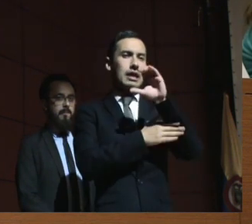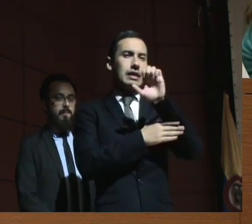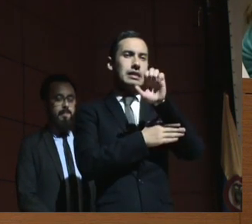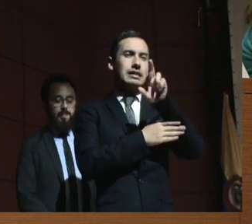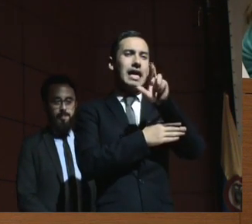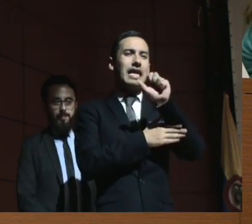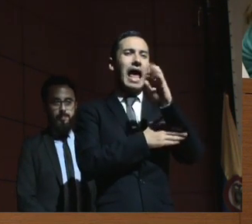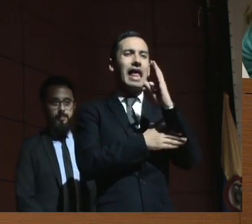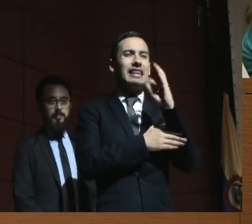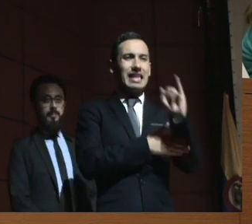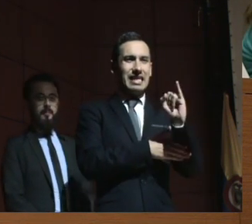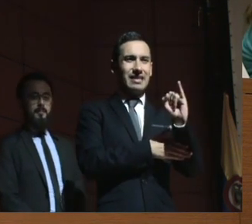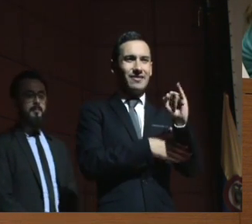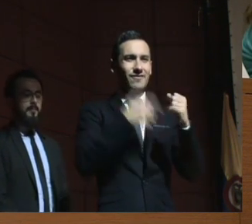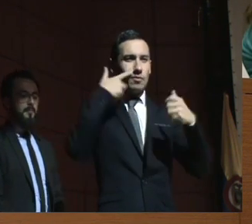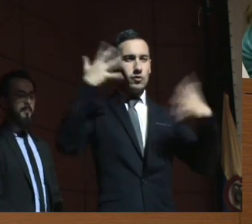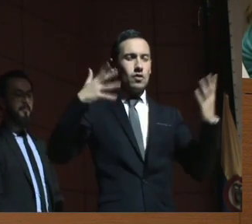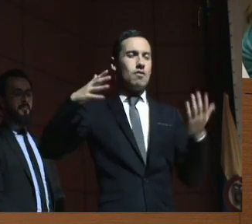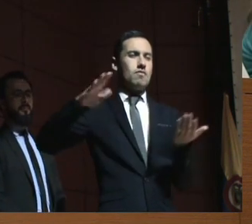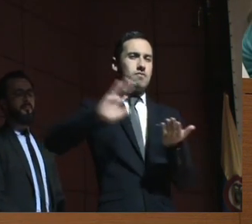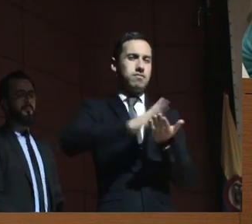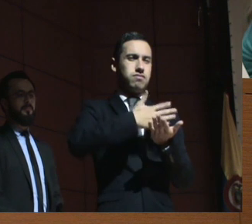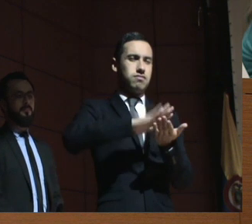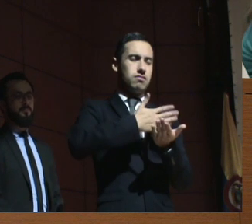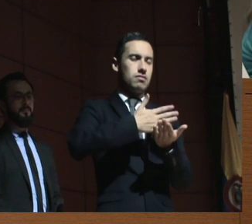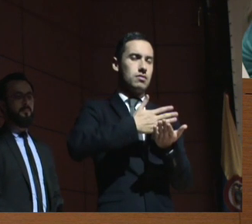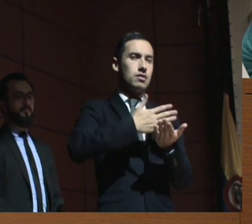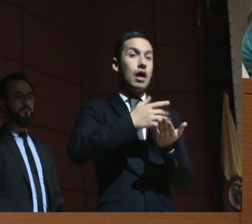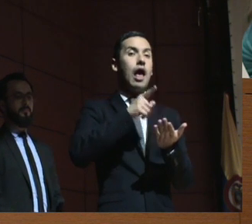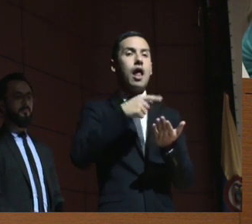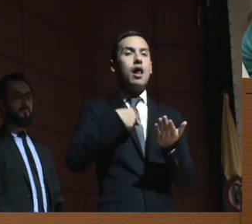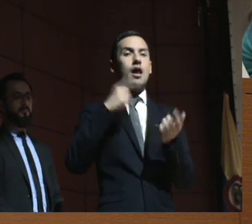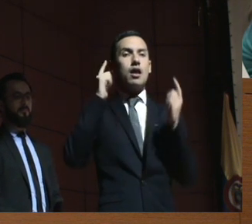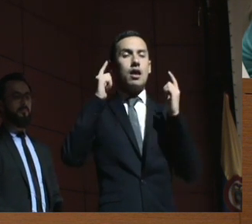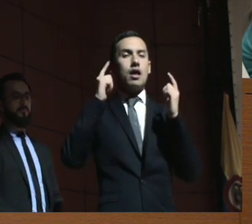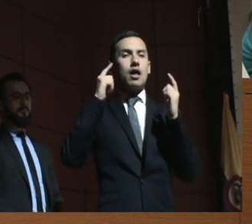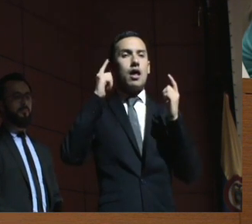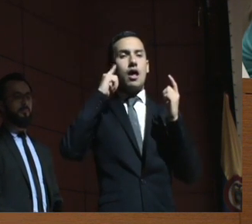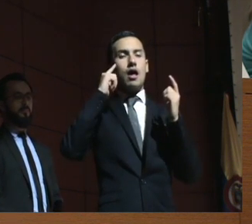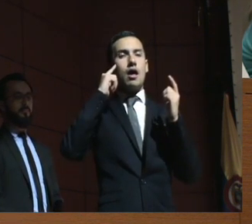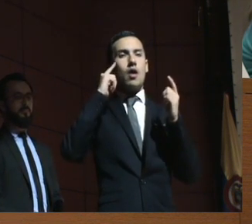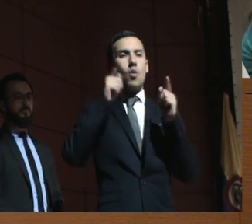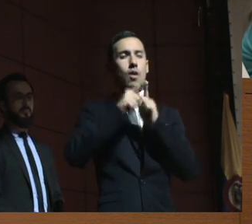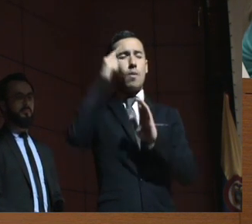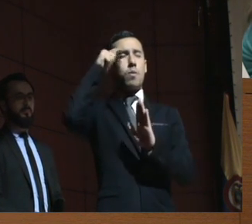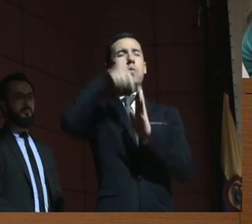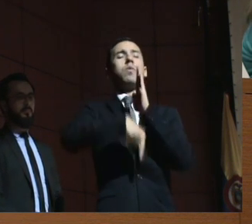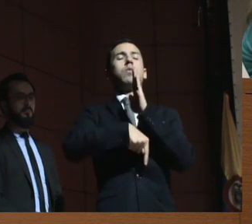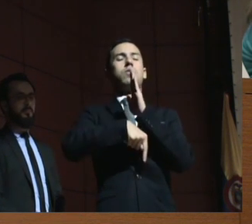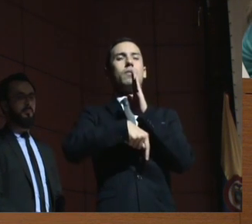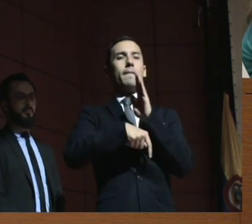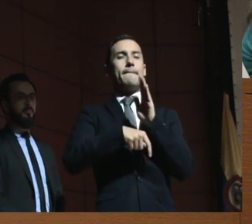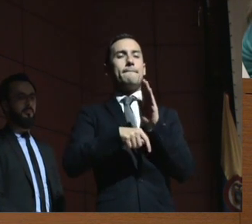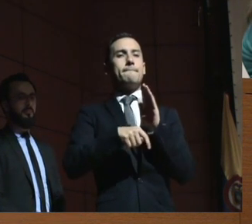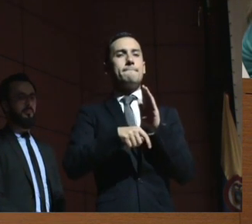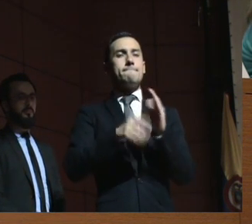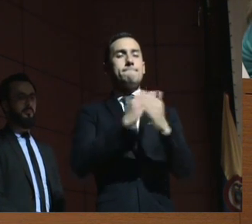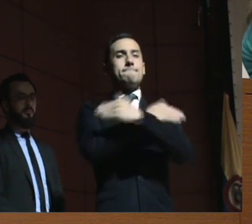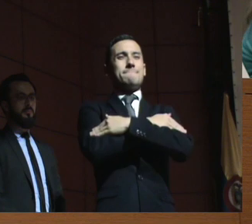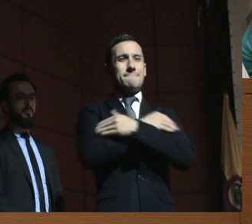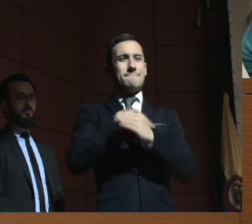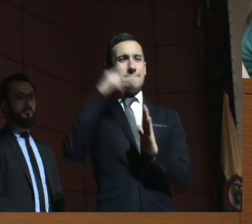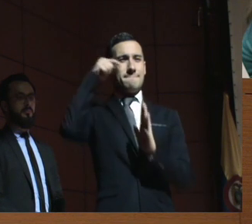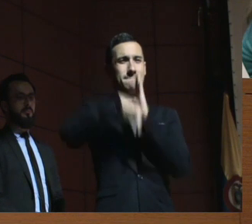que estaba en un coma profundo, en estado vegetativo en realidad,